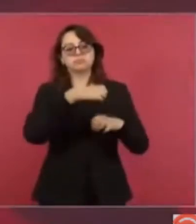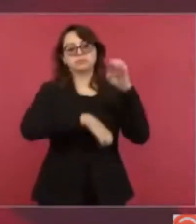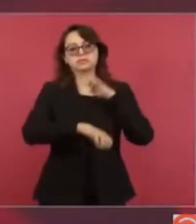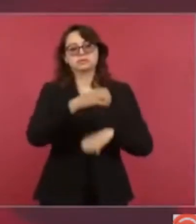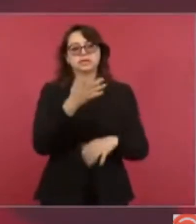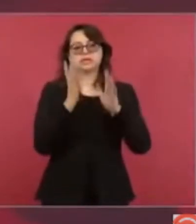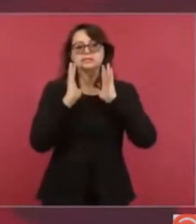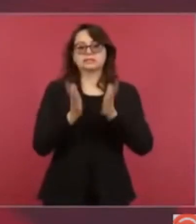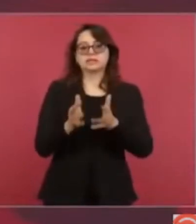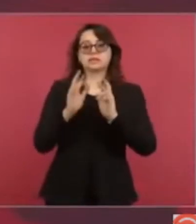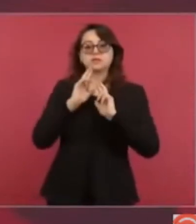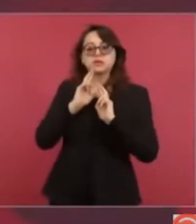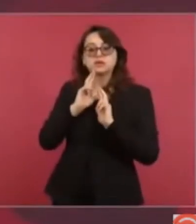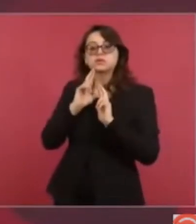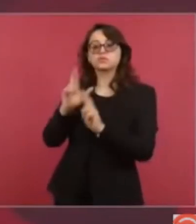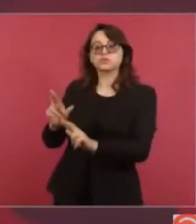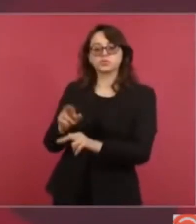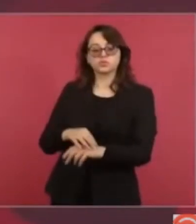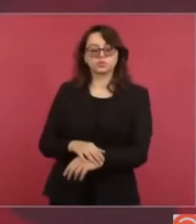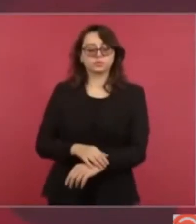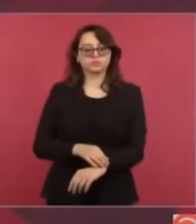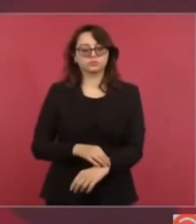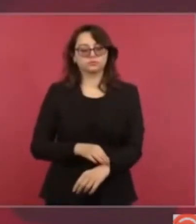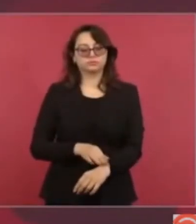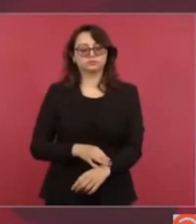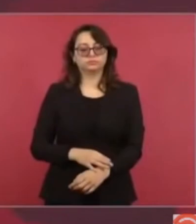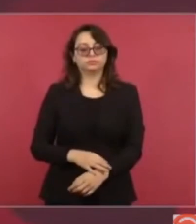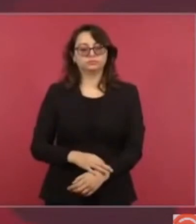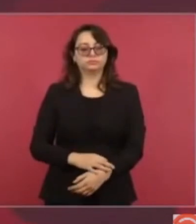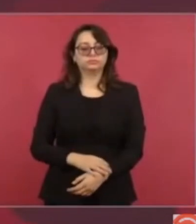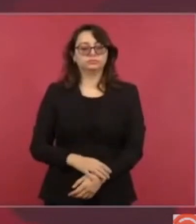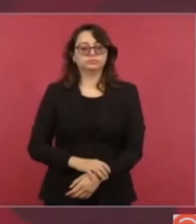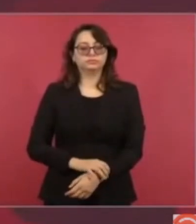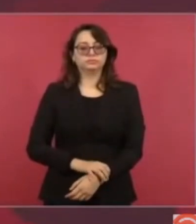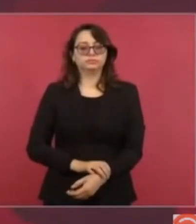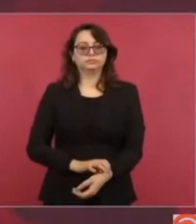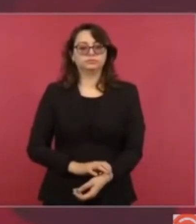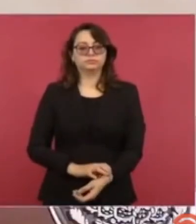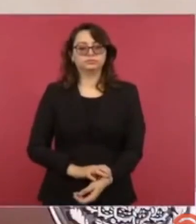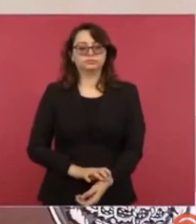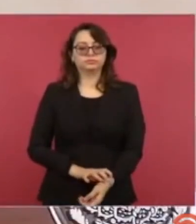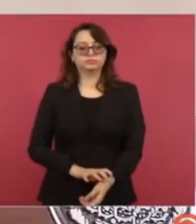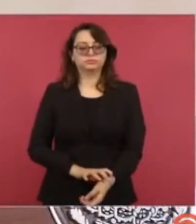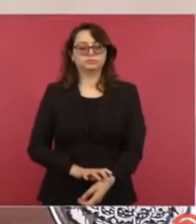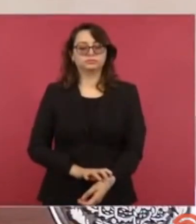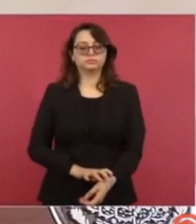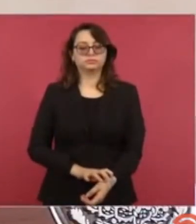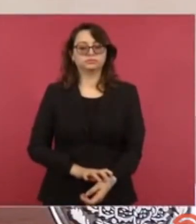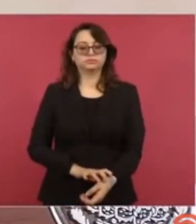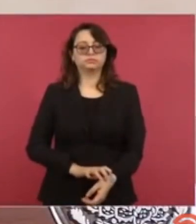porque el lunes manifestó la empresa que quiere